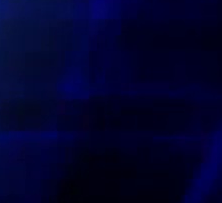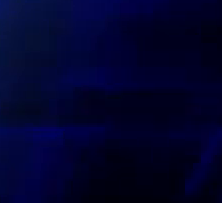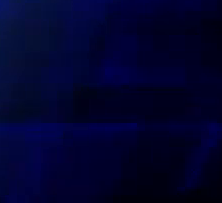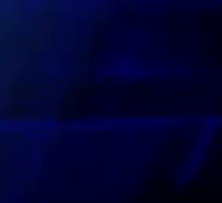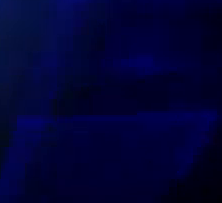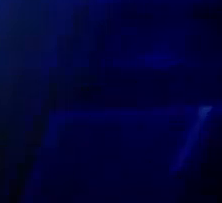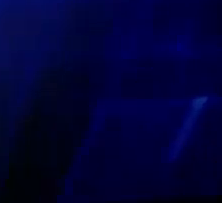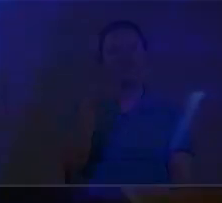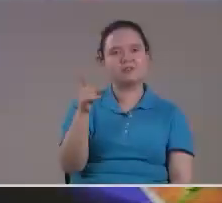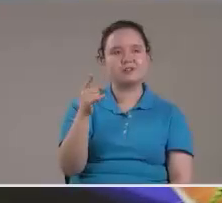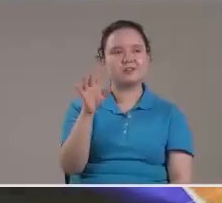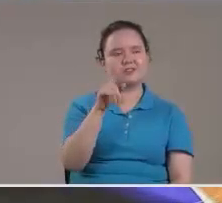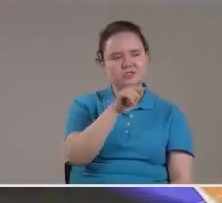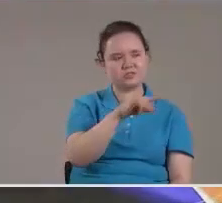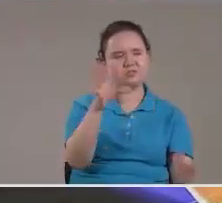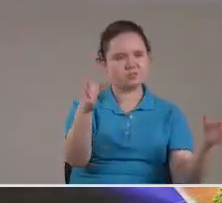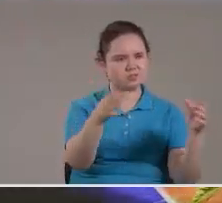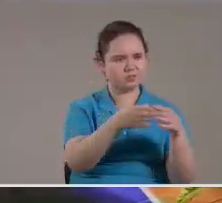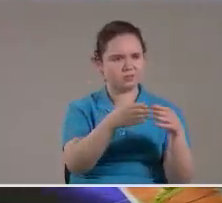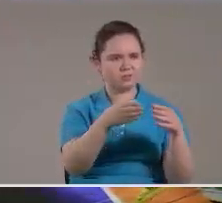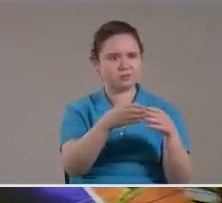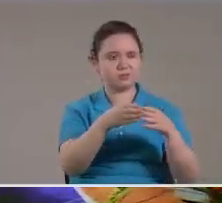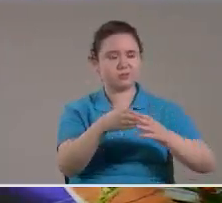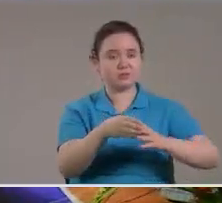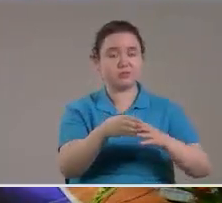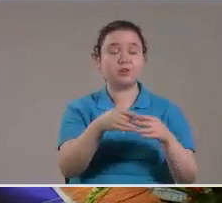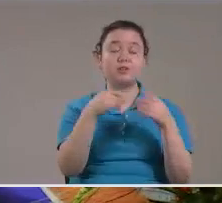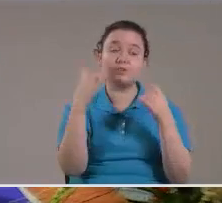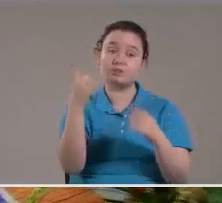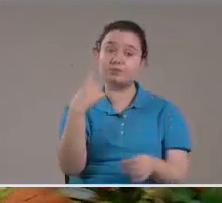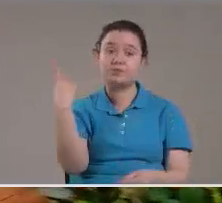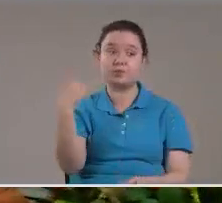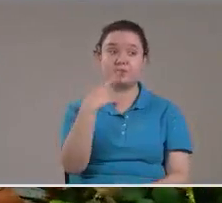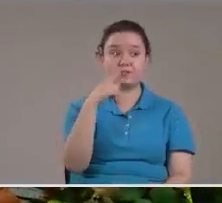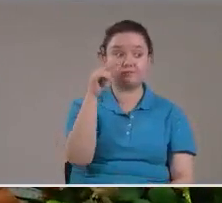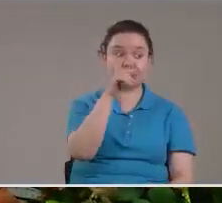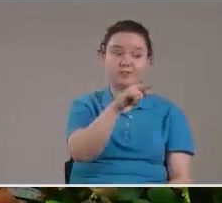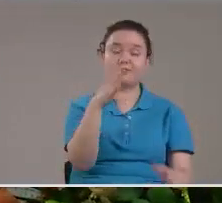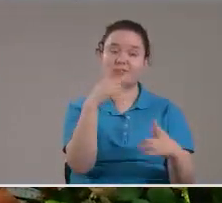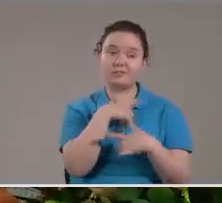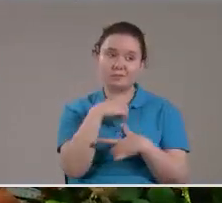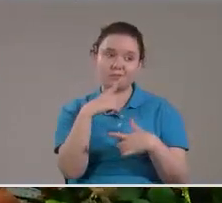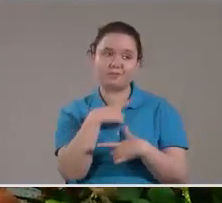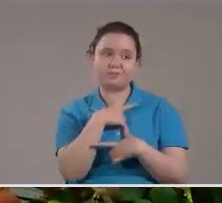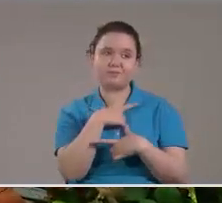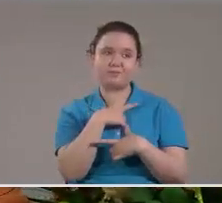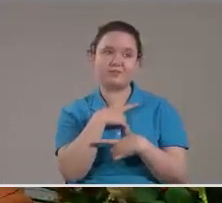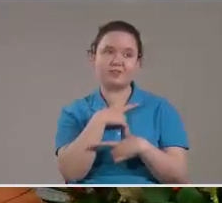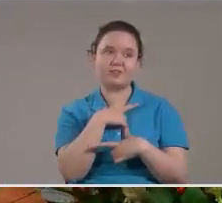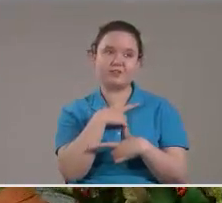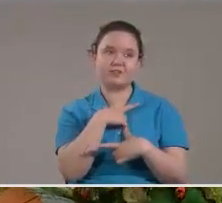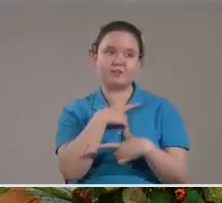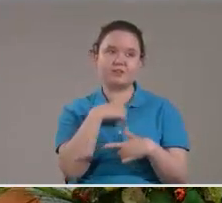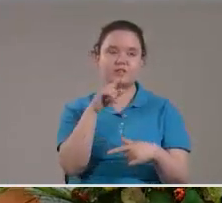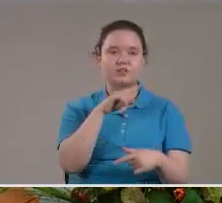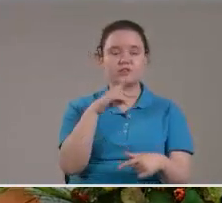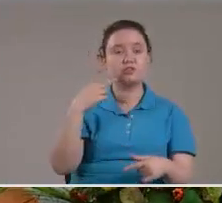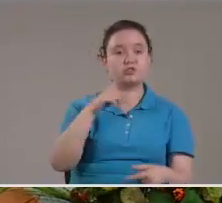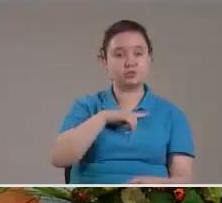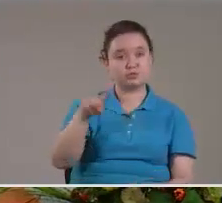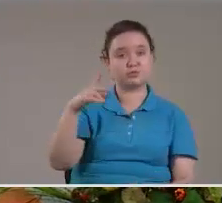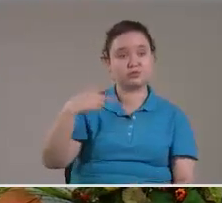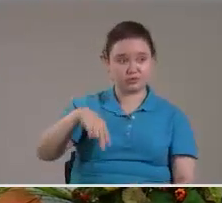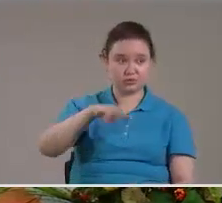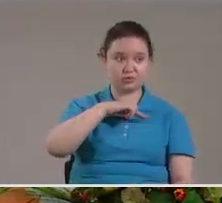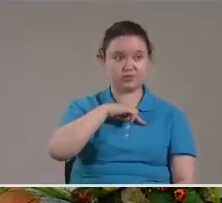Quienes son esas tropas Entonces todos me decían Ah esas tropas Esas tropas hermanos Son Somos nosotros